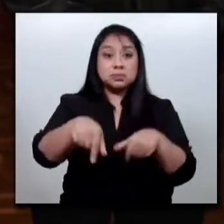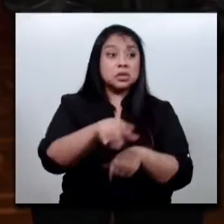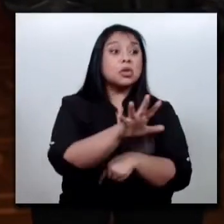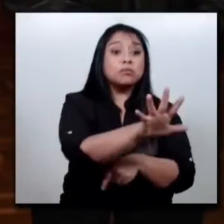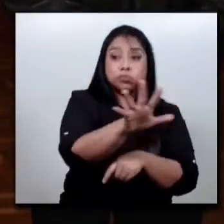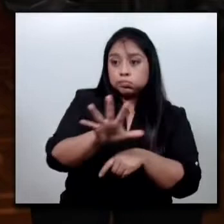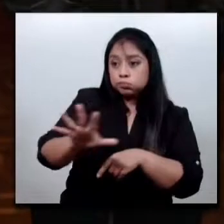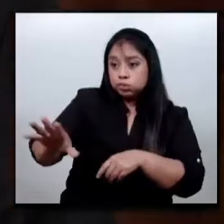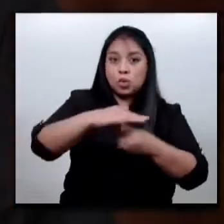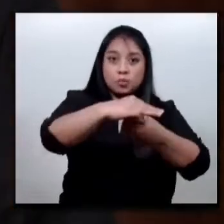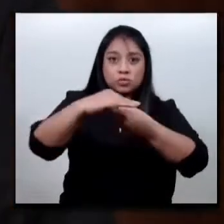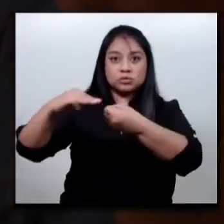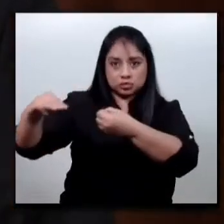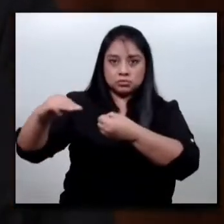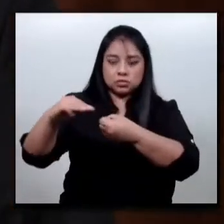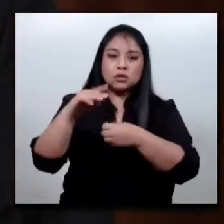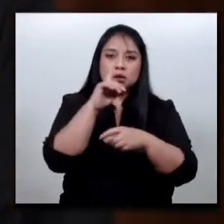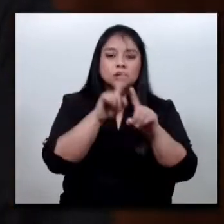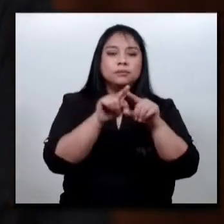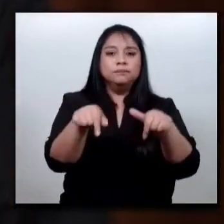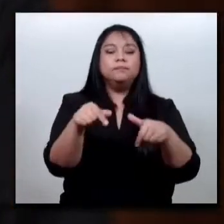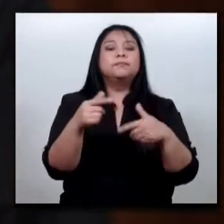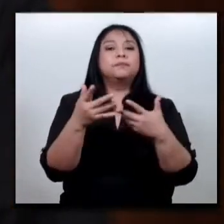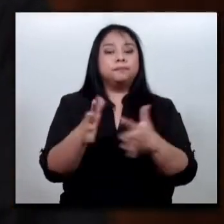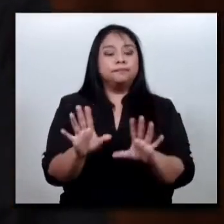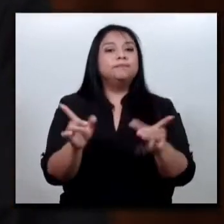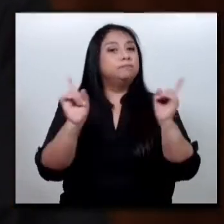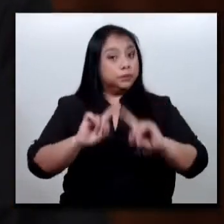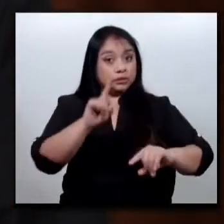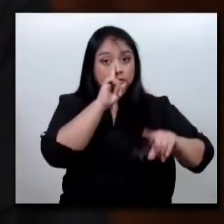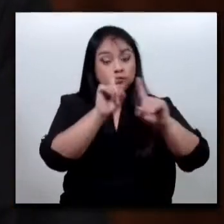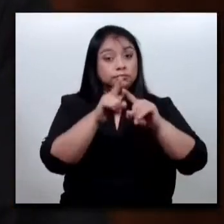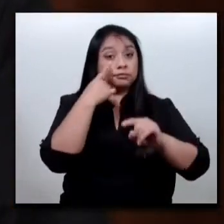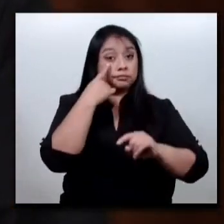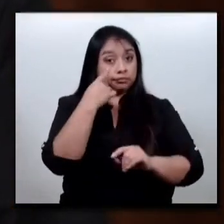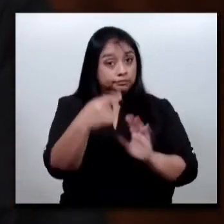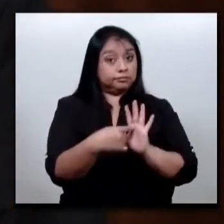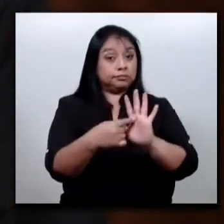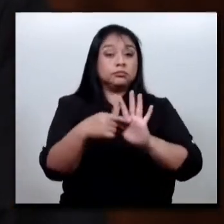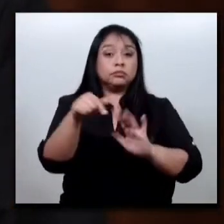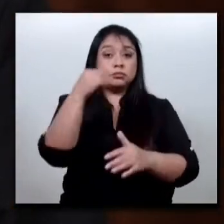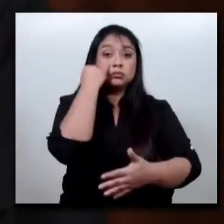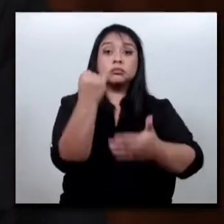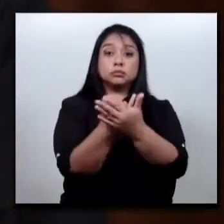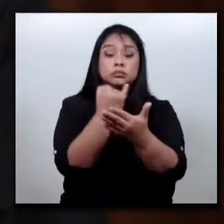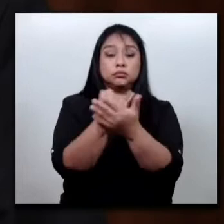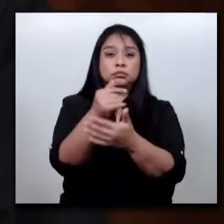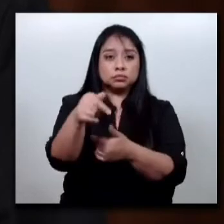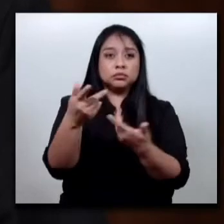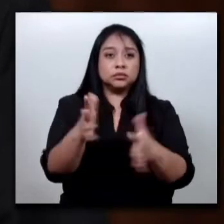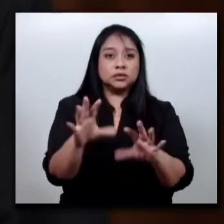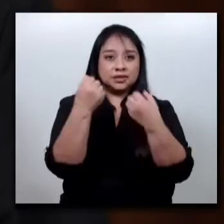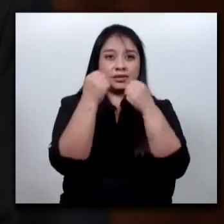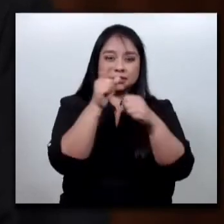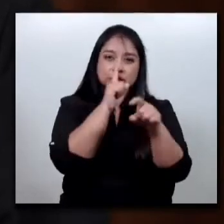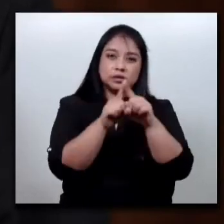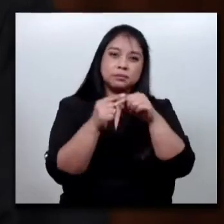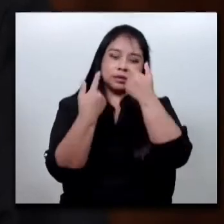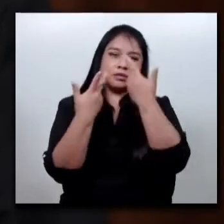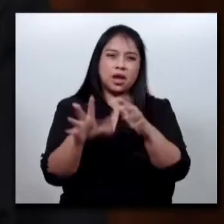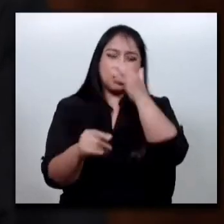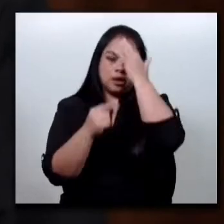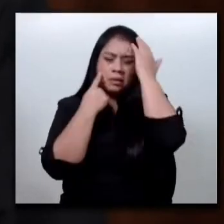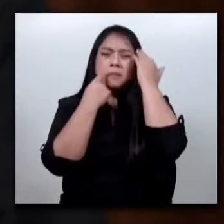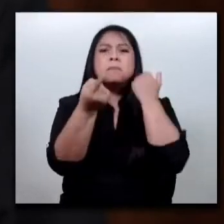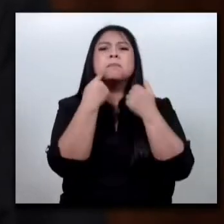Santa Catarina y Xtahuacán. Sin embargo, es de hacerse notar que las investigaciones desarrolladas han permitido la identificación